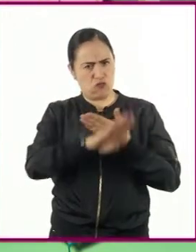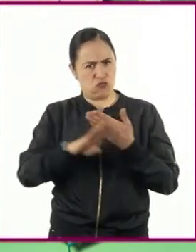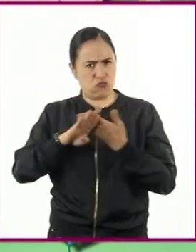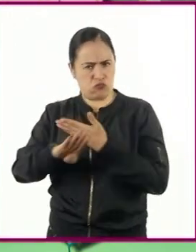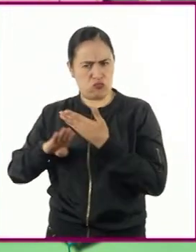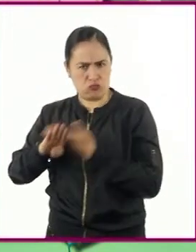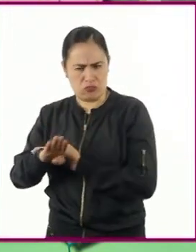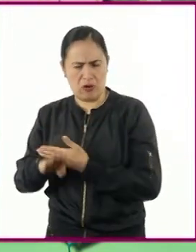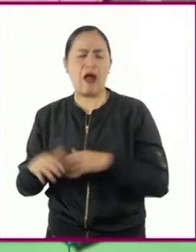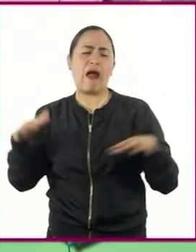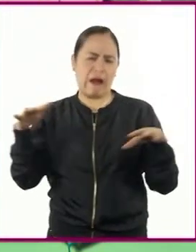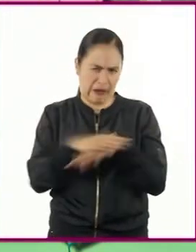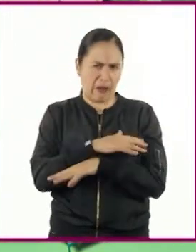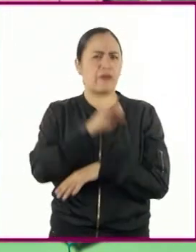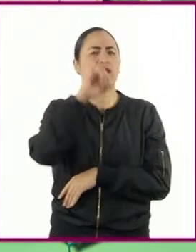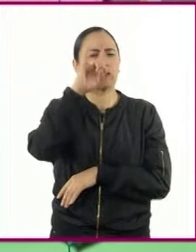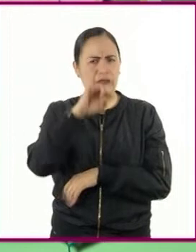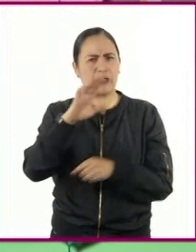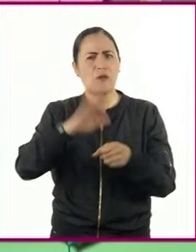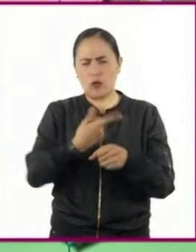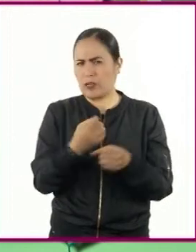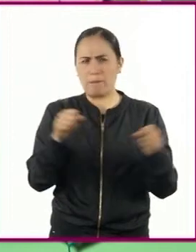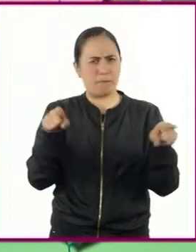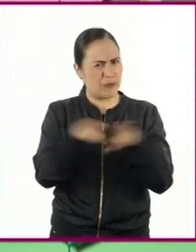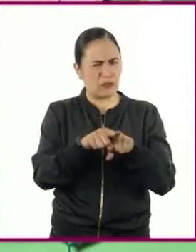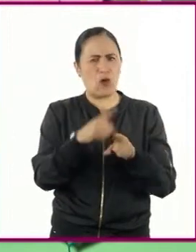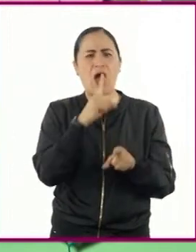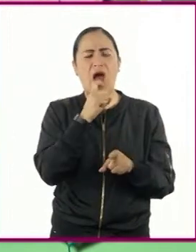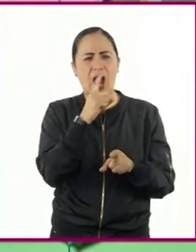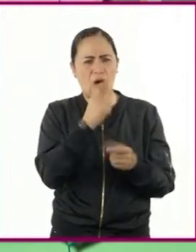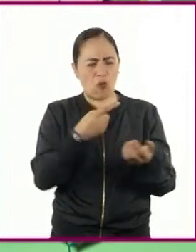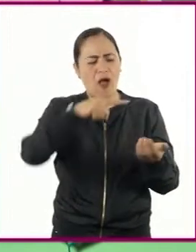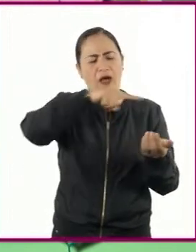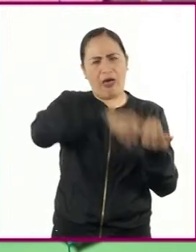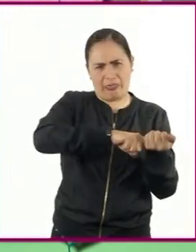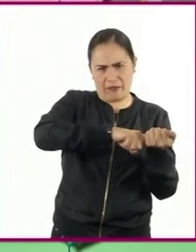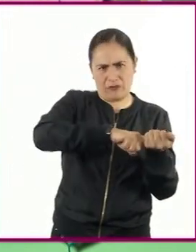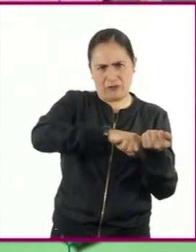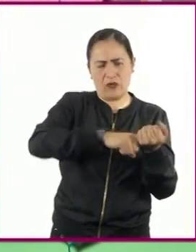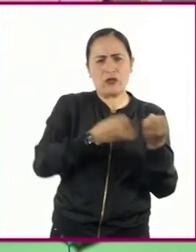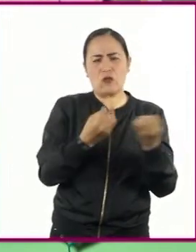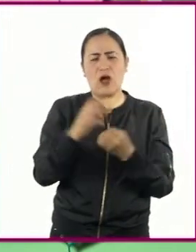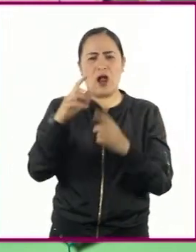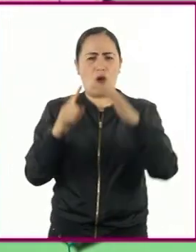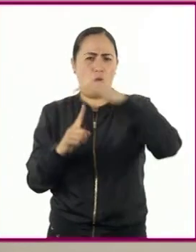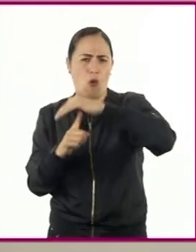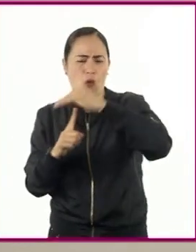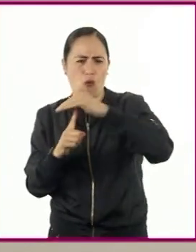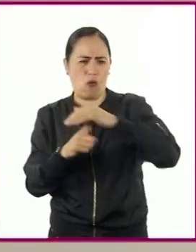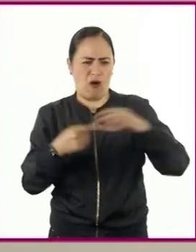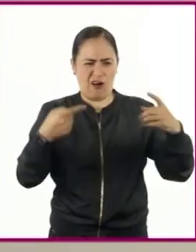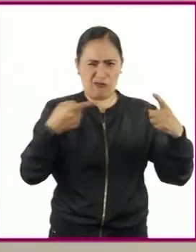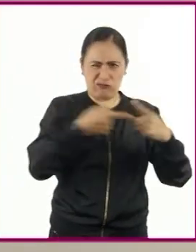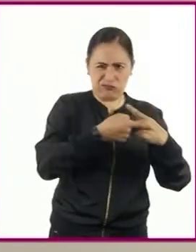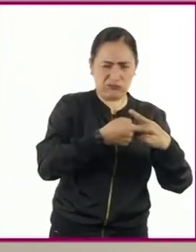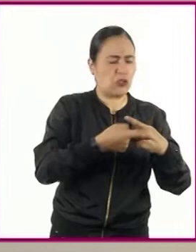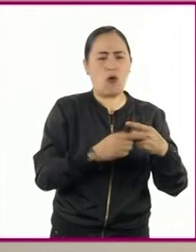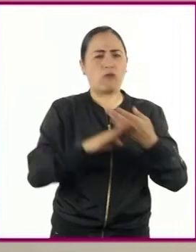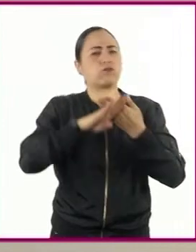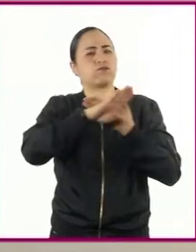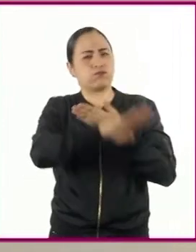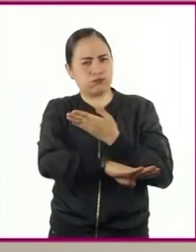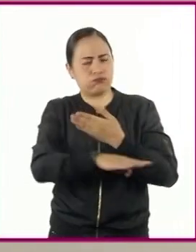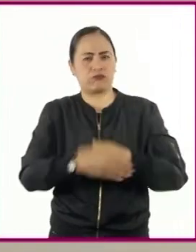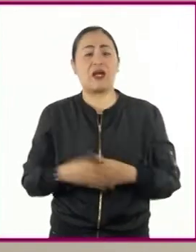modificar para que no pierda agua y presente resistencia a los ataques por hongos. Ya que tenemos a los organismos